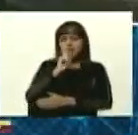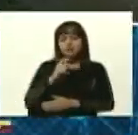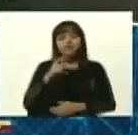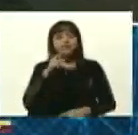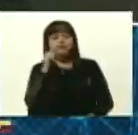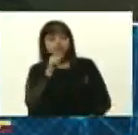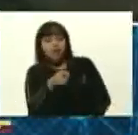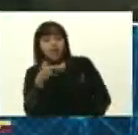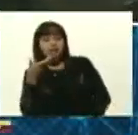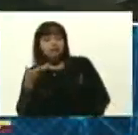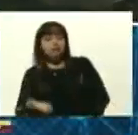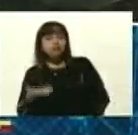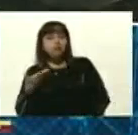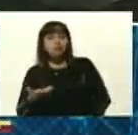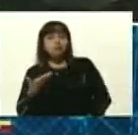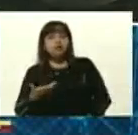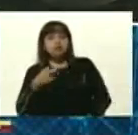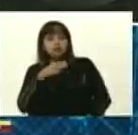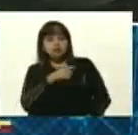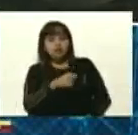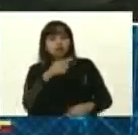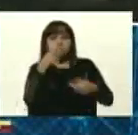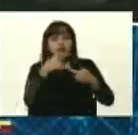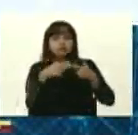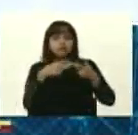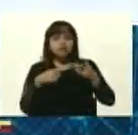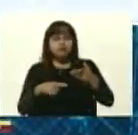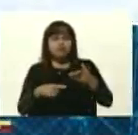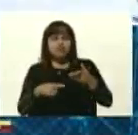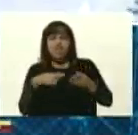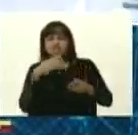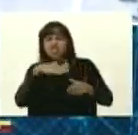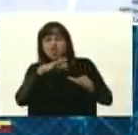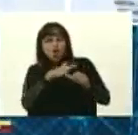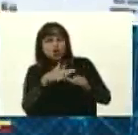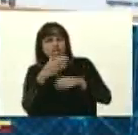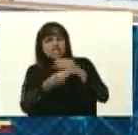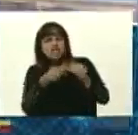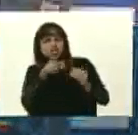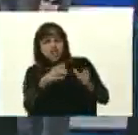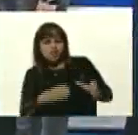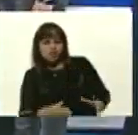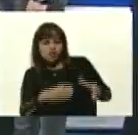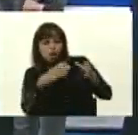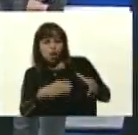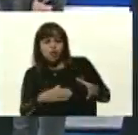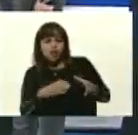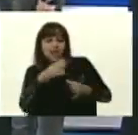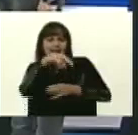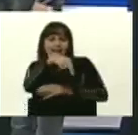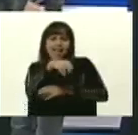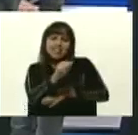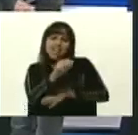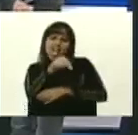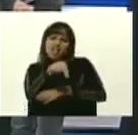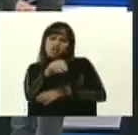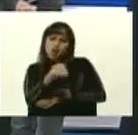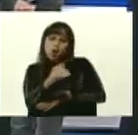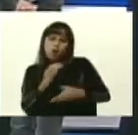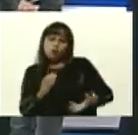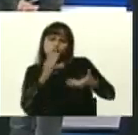importancia de estos productos. ¿De dónde lo crearon ustedes este bloque, nanobloque, bloque